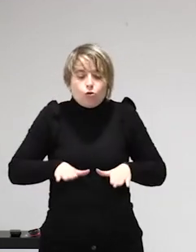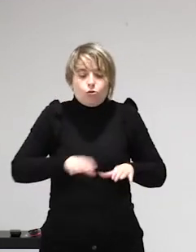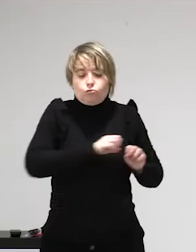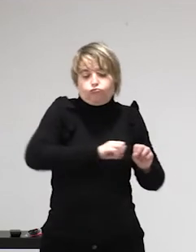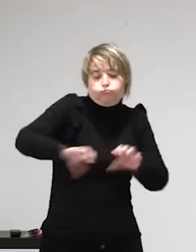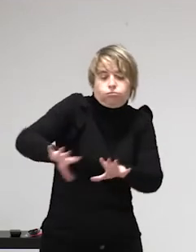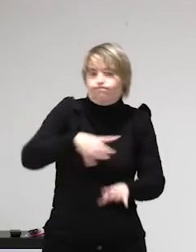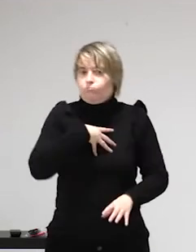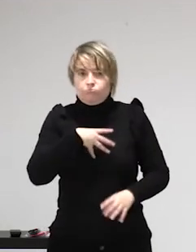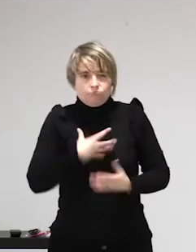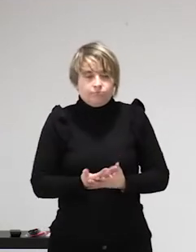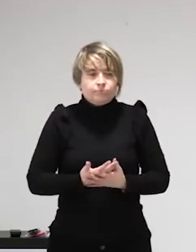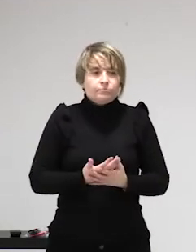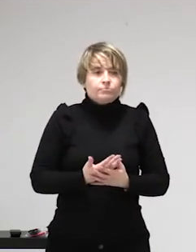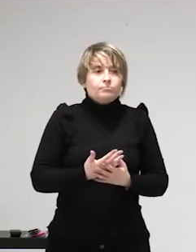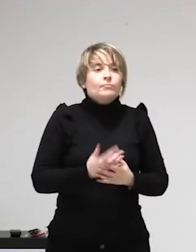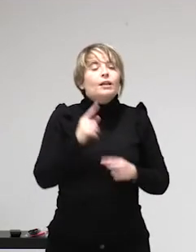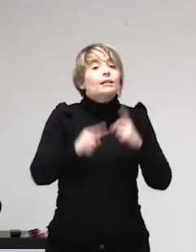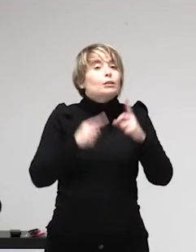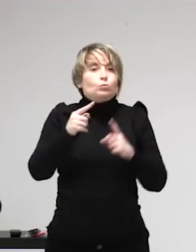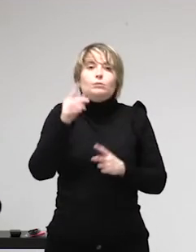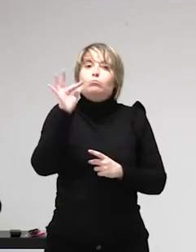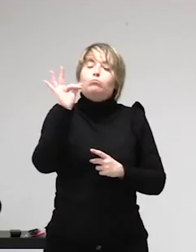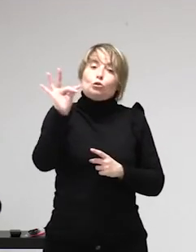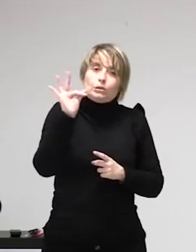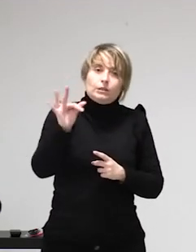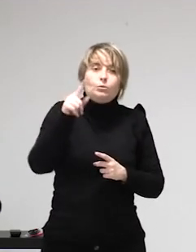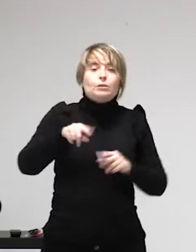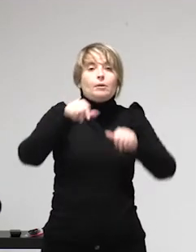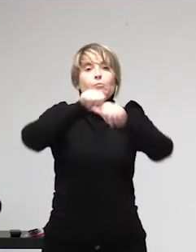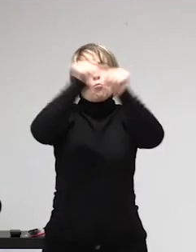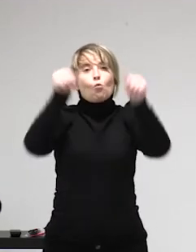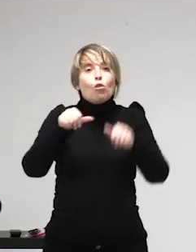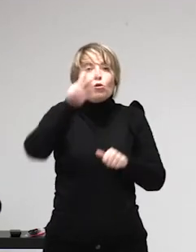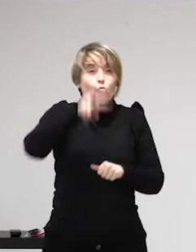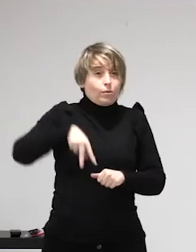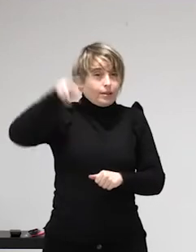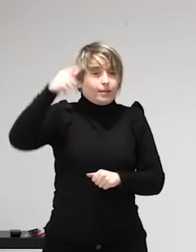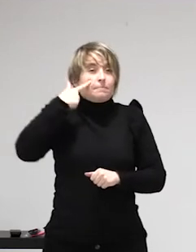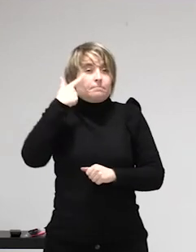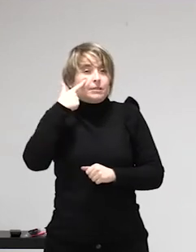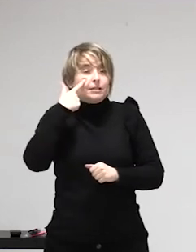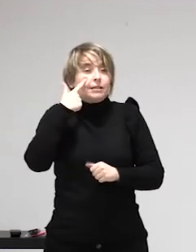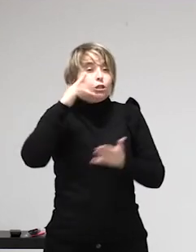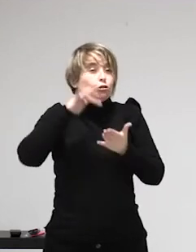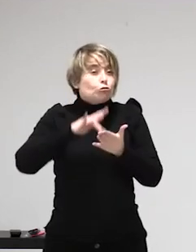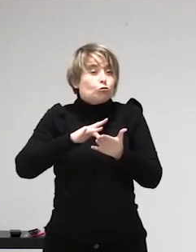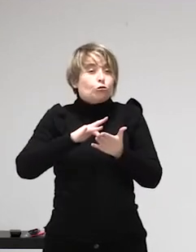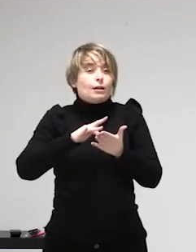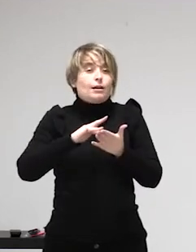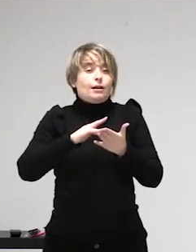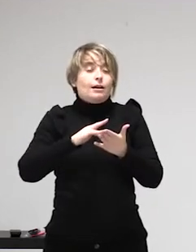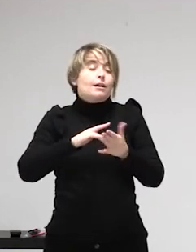personas se reúnan bajo el mismo techo para trabajar. Con esto, no solo está fomentando el cooperativismo sino que además está